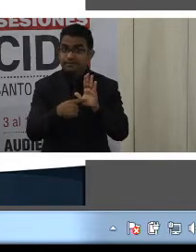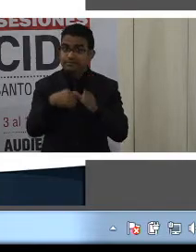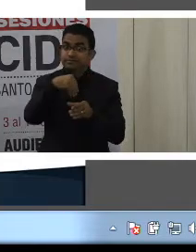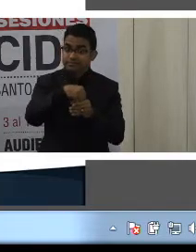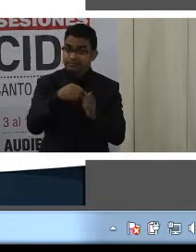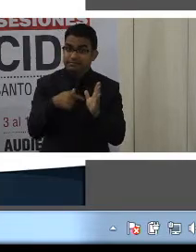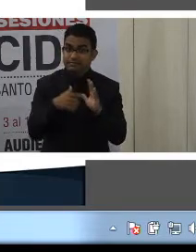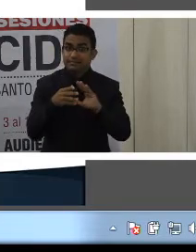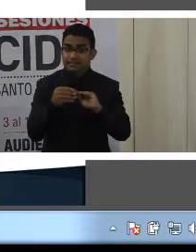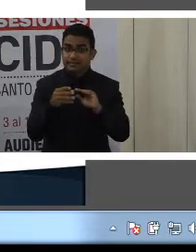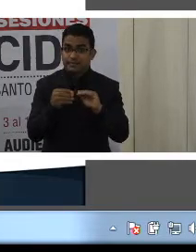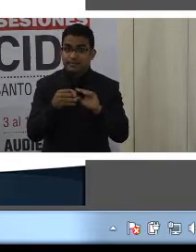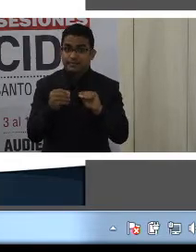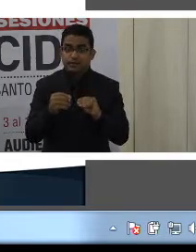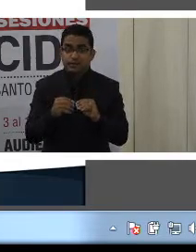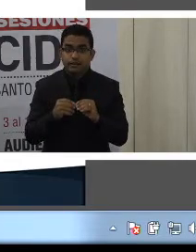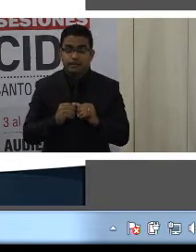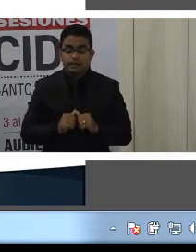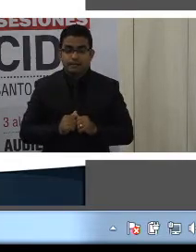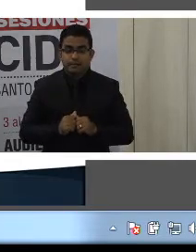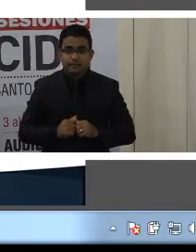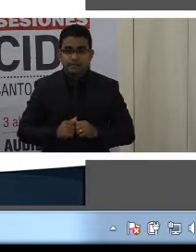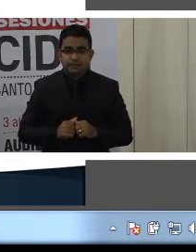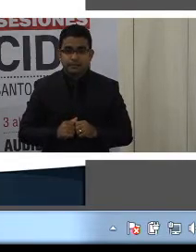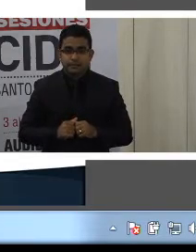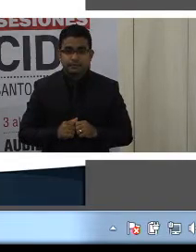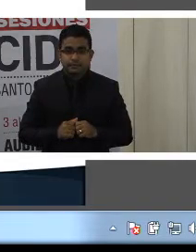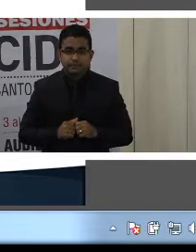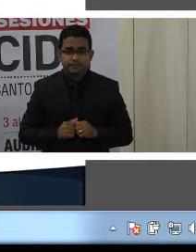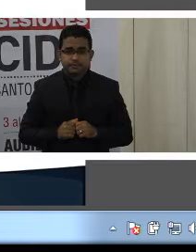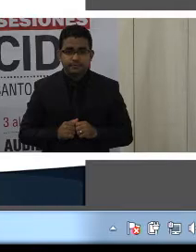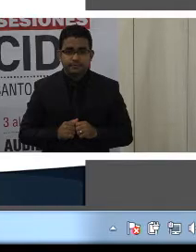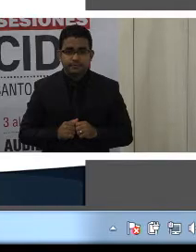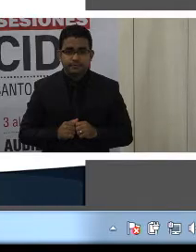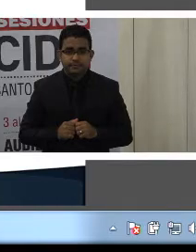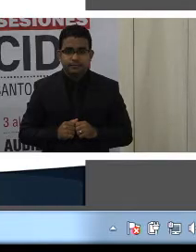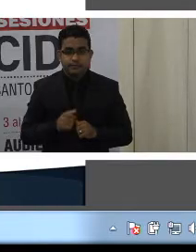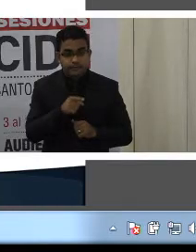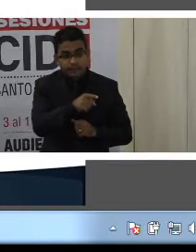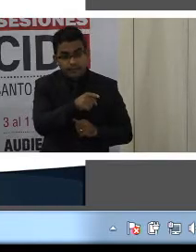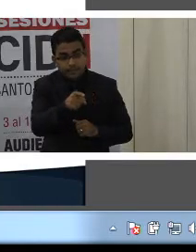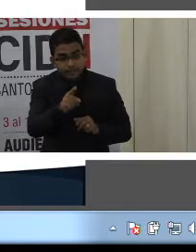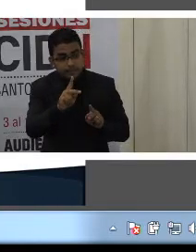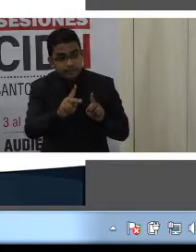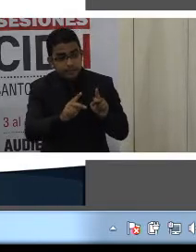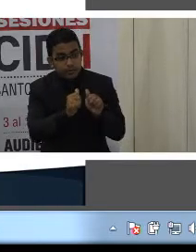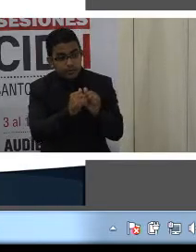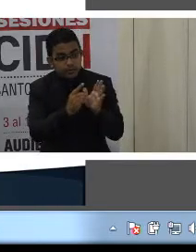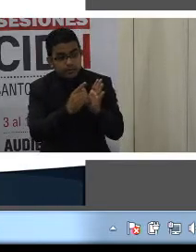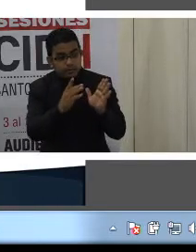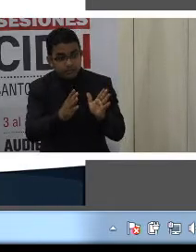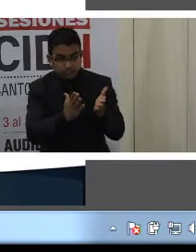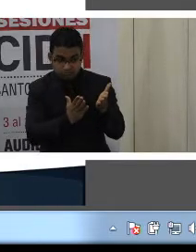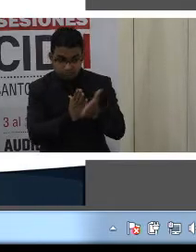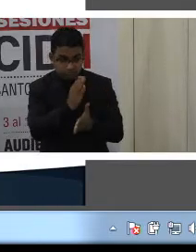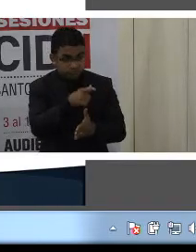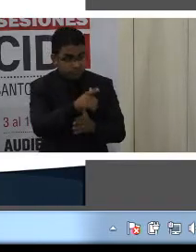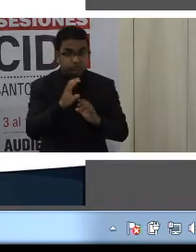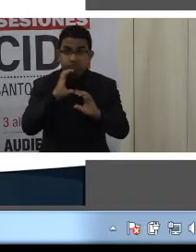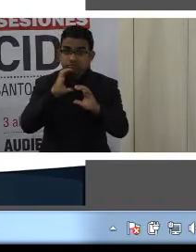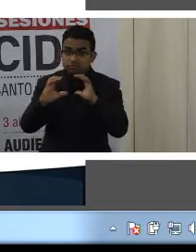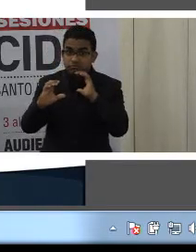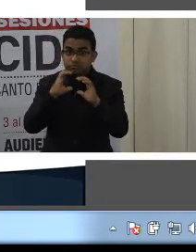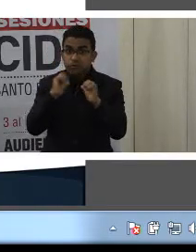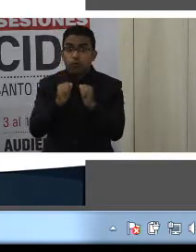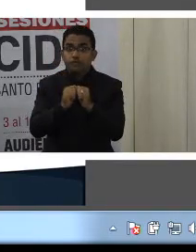que se reconoce constitucionalmente el derecho a expresarse y comunicarse a través de lengua